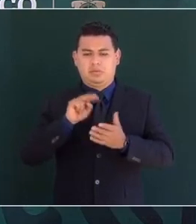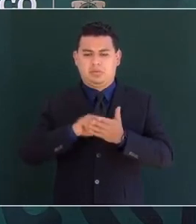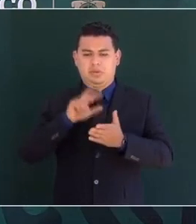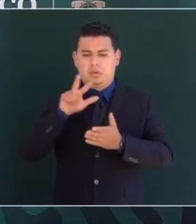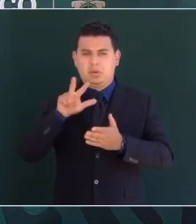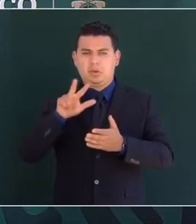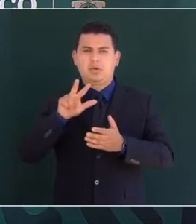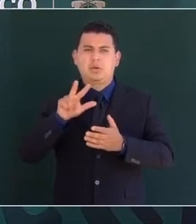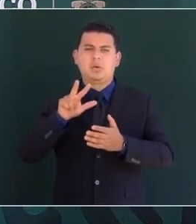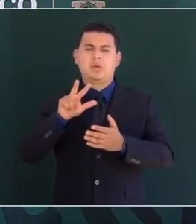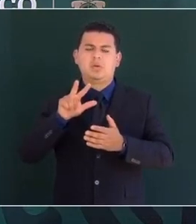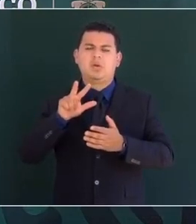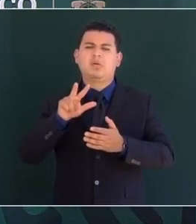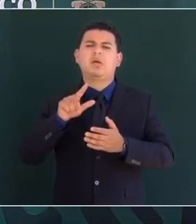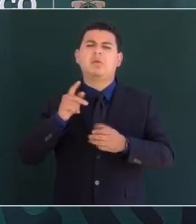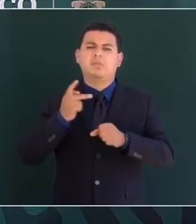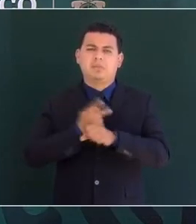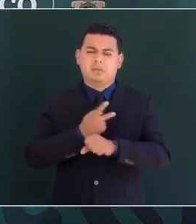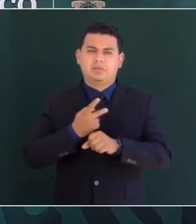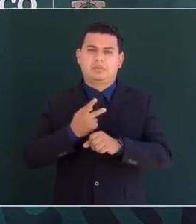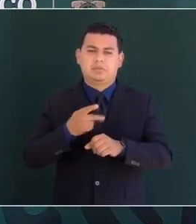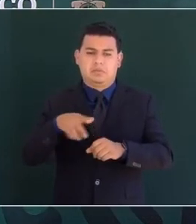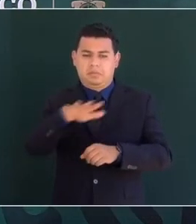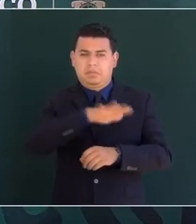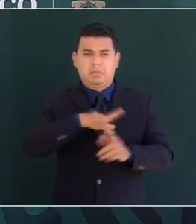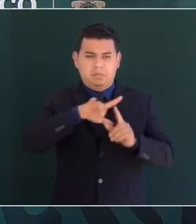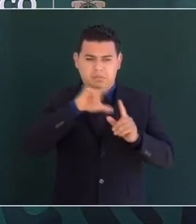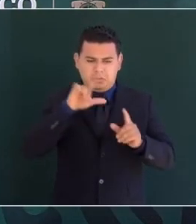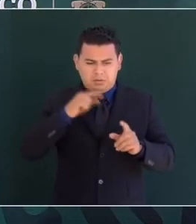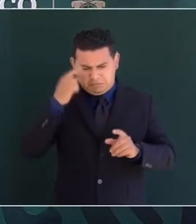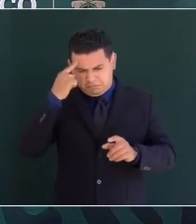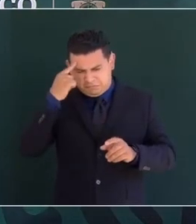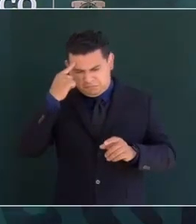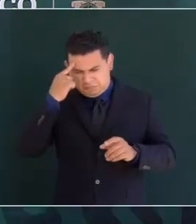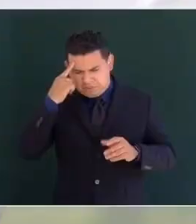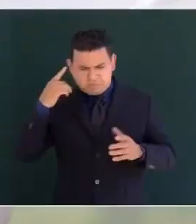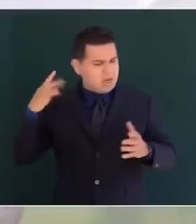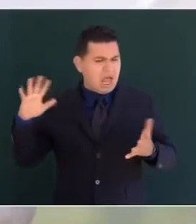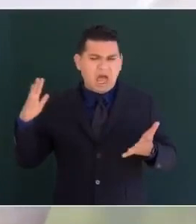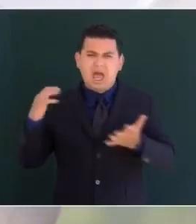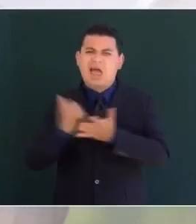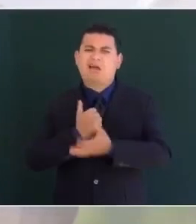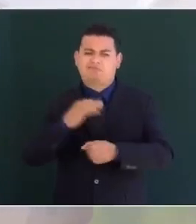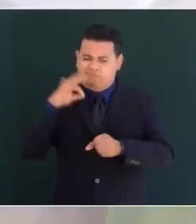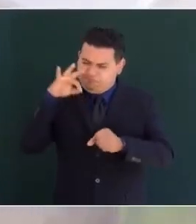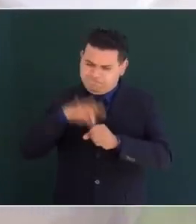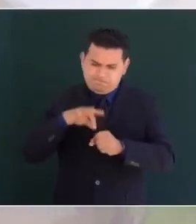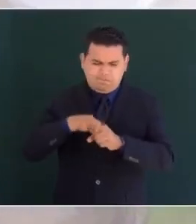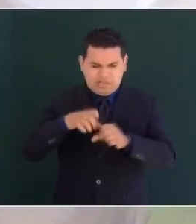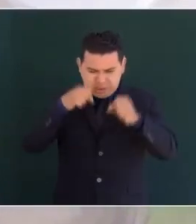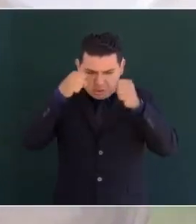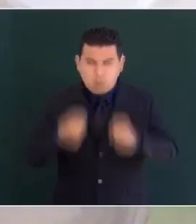cuando la mayoría del pueblo de México decidió con su voto libre y consciente